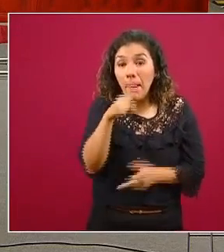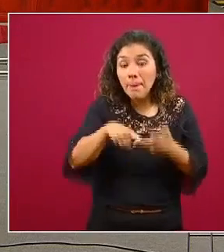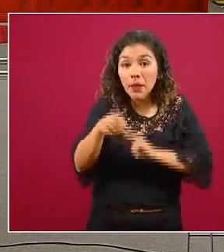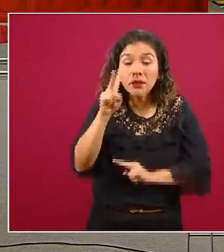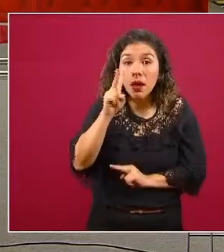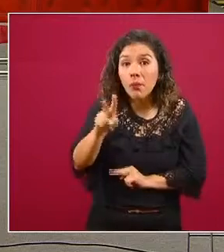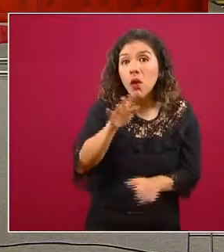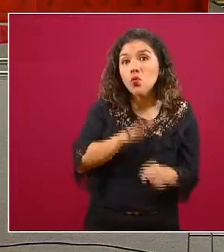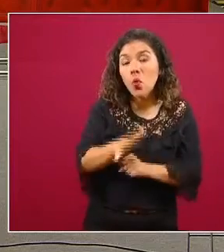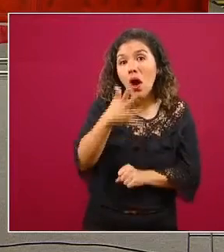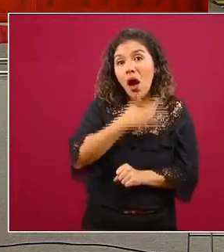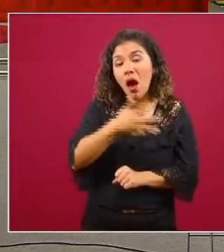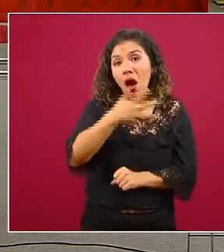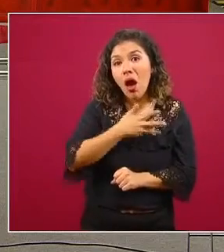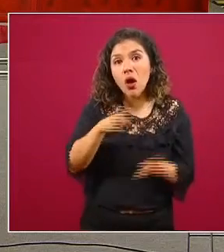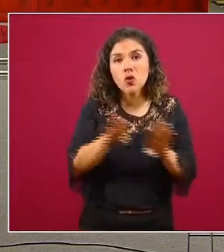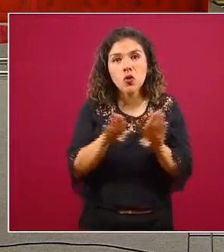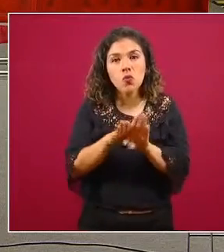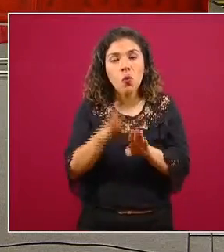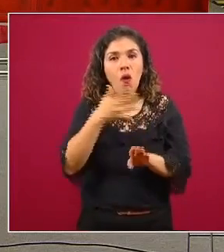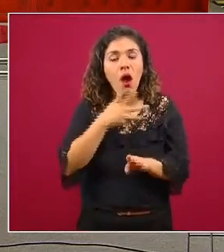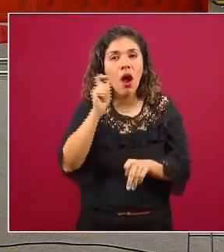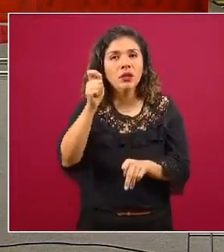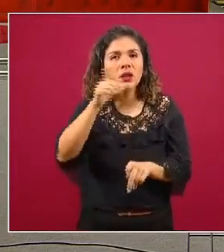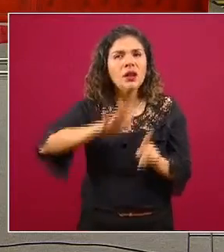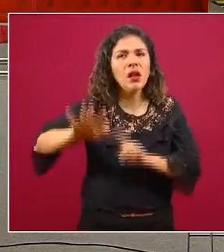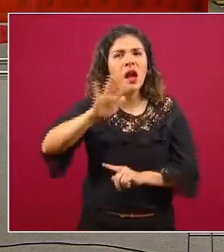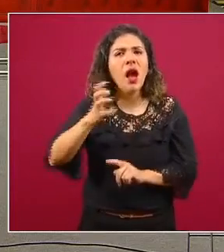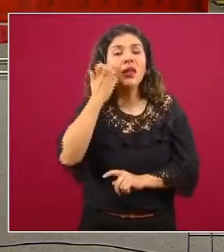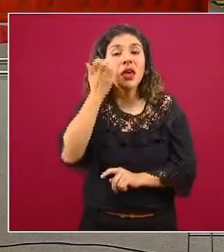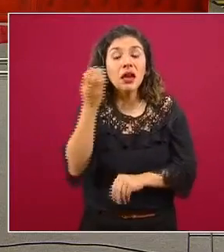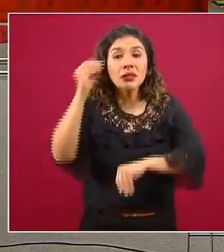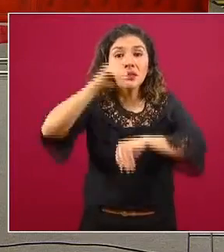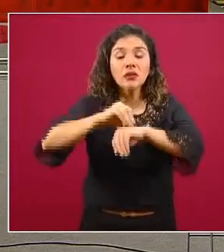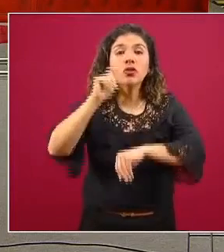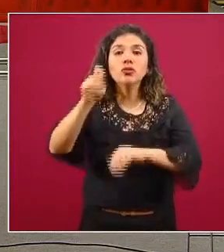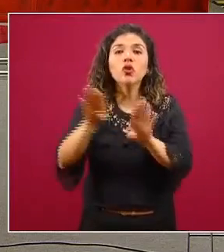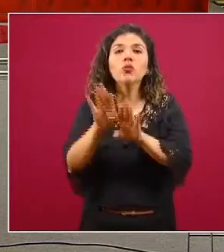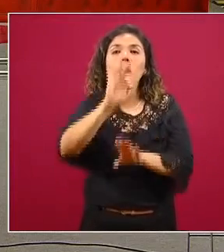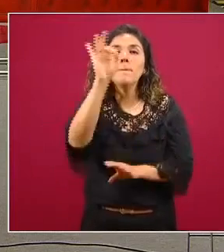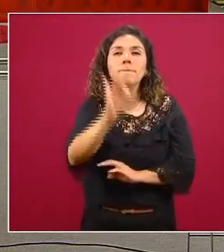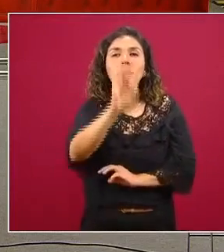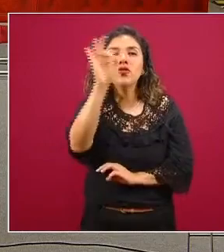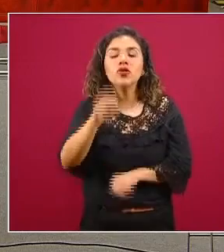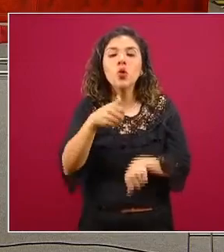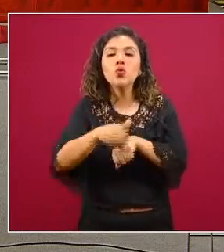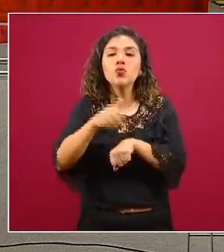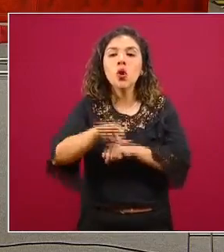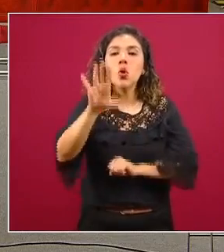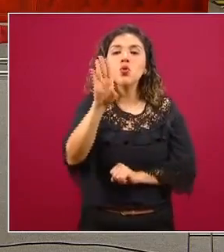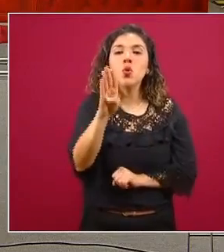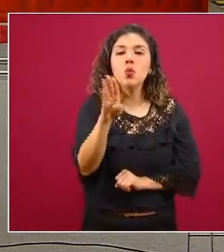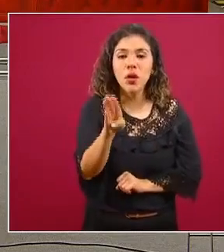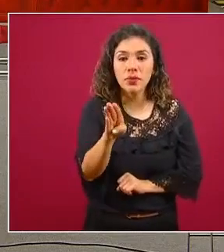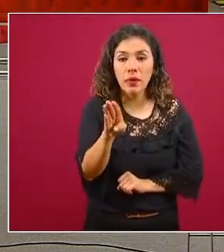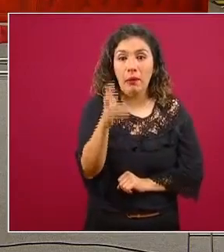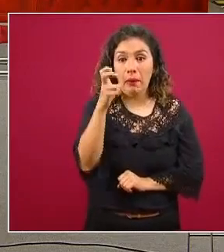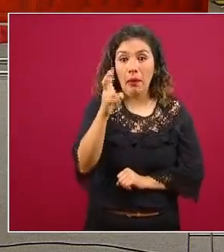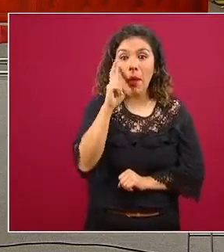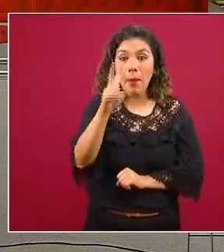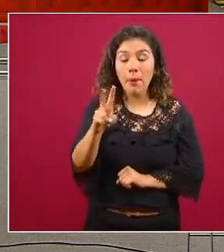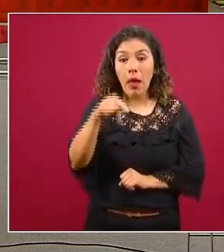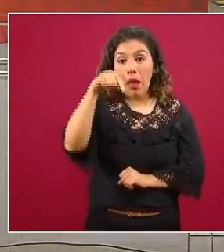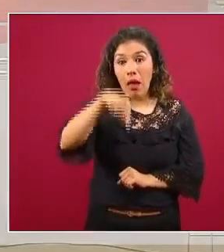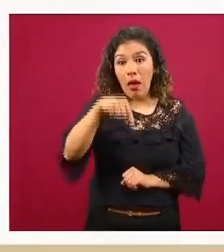partir de qué íbamos a decir que se convertía en exceso lo definimos como el percentil 90 y como pueden ver en la